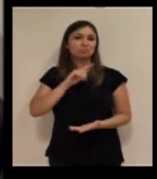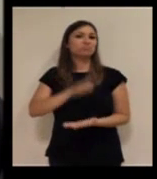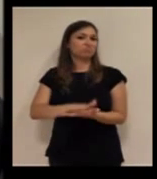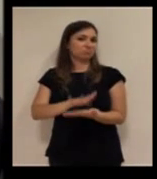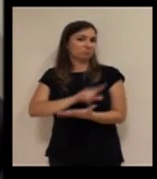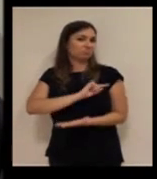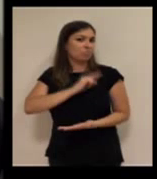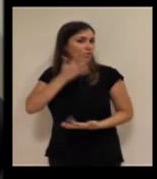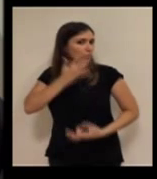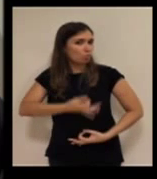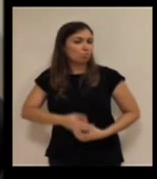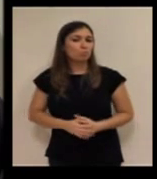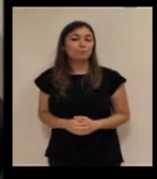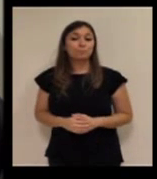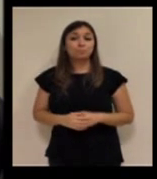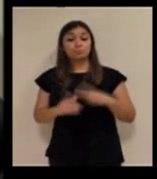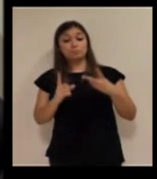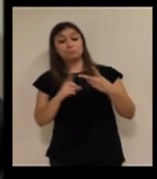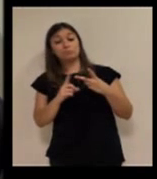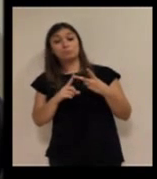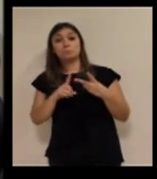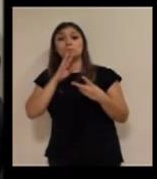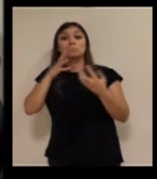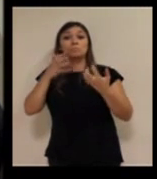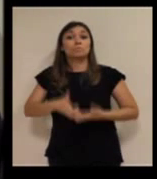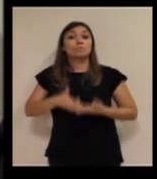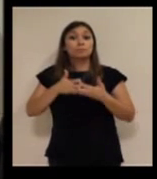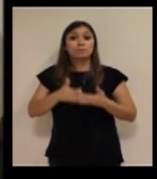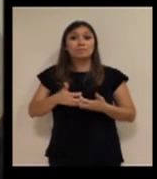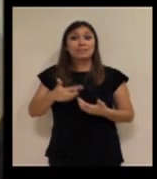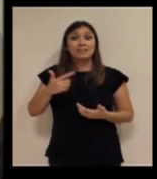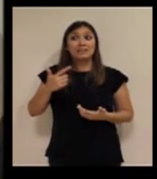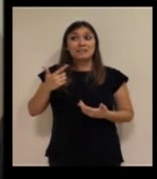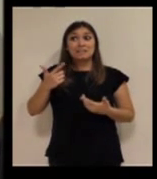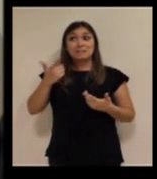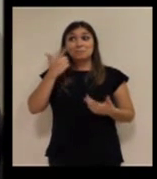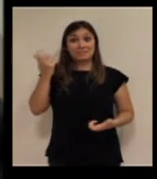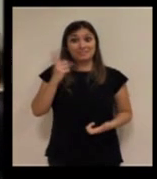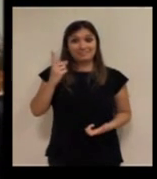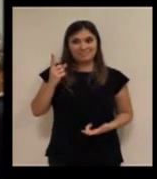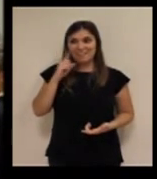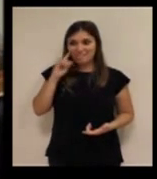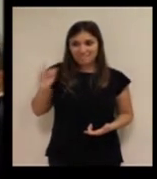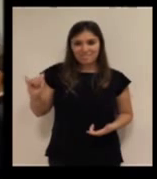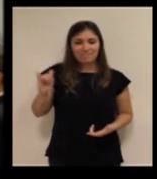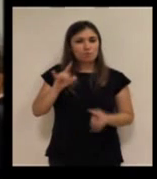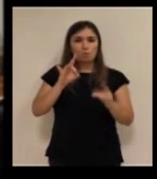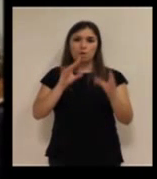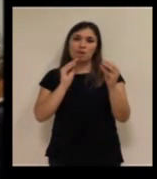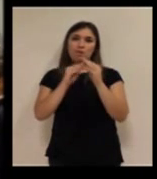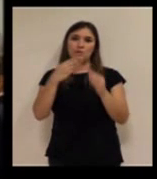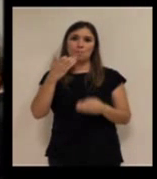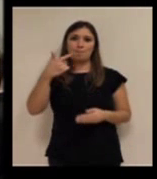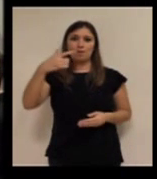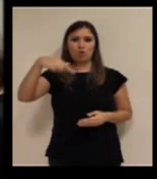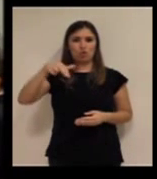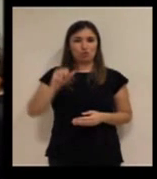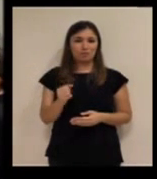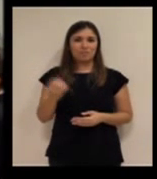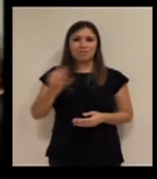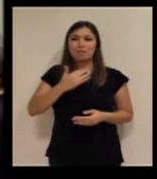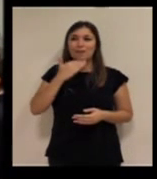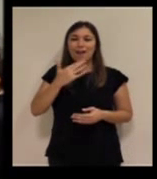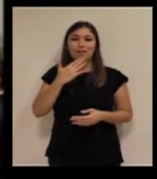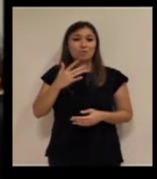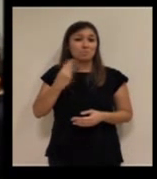modo, les da seguridad. El otro tema de los dispositivos que no son invisibles, coincido con Begoña. O tienen ahí algo,